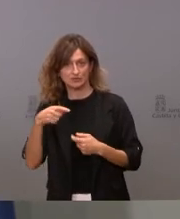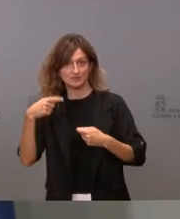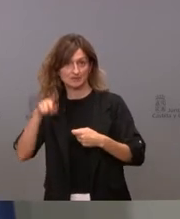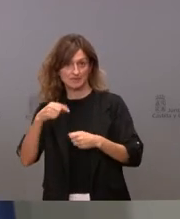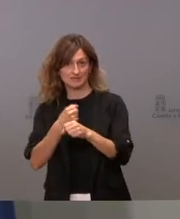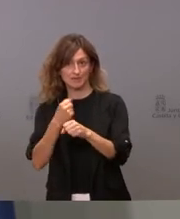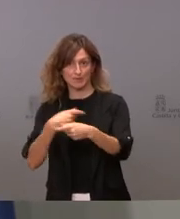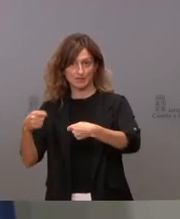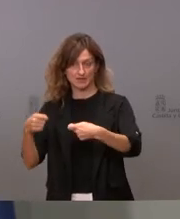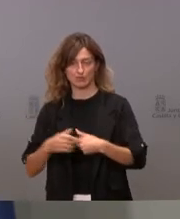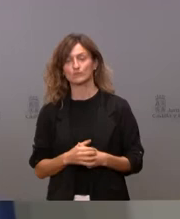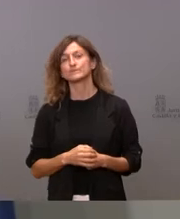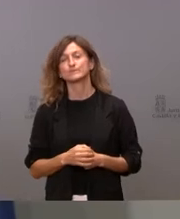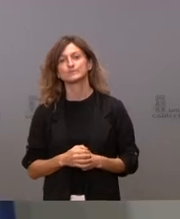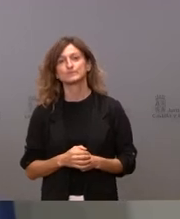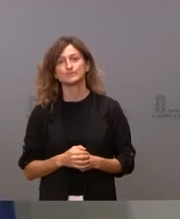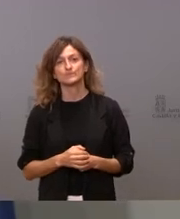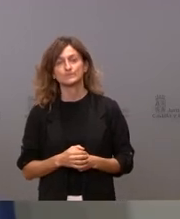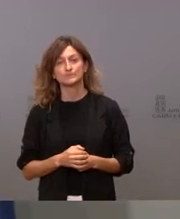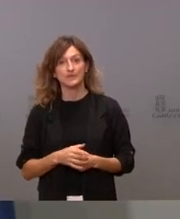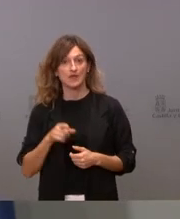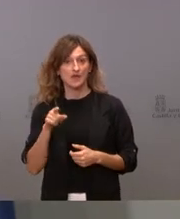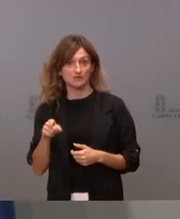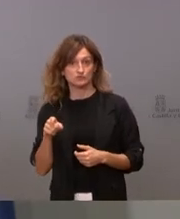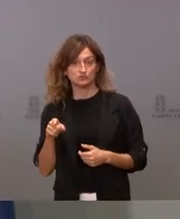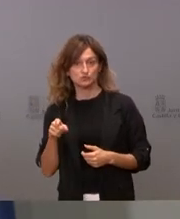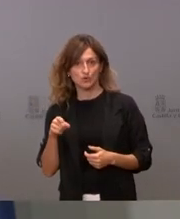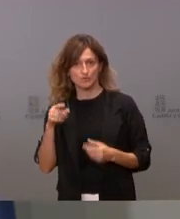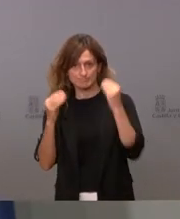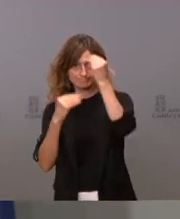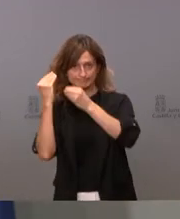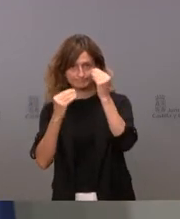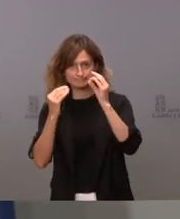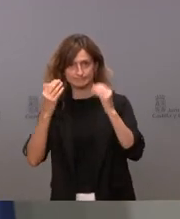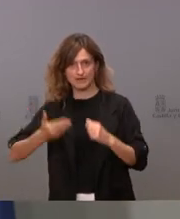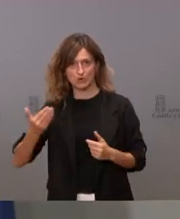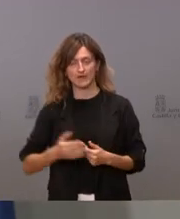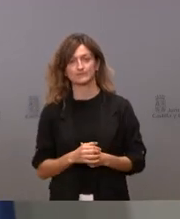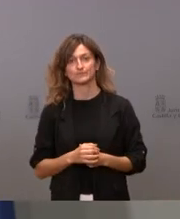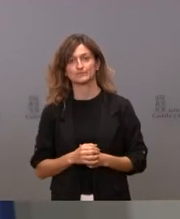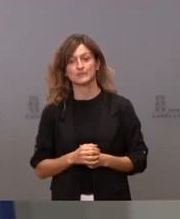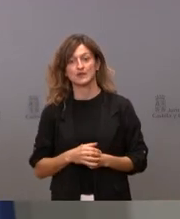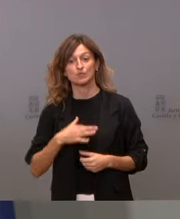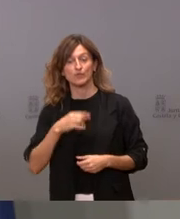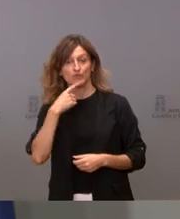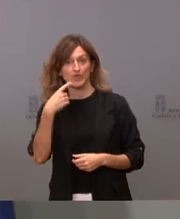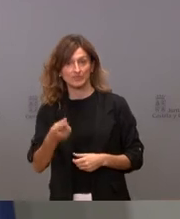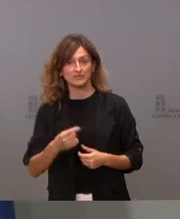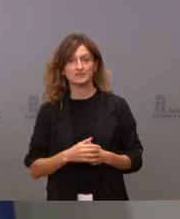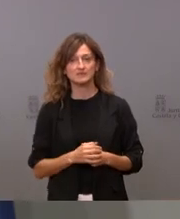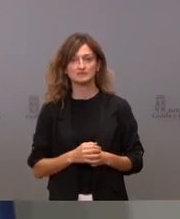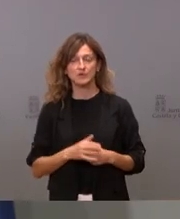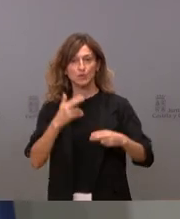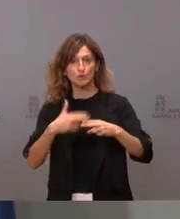laboral. Y eso es lo que hay que valorar. Luego puedo decirle que